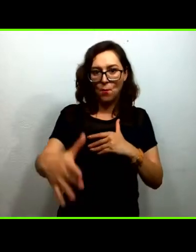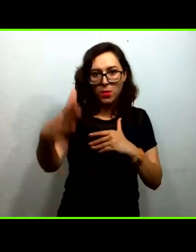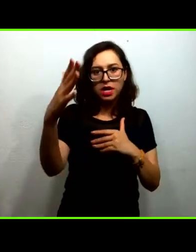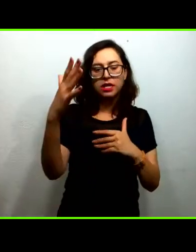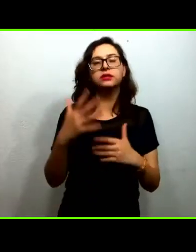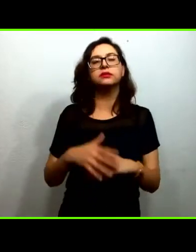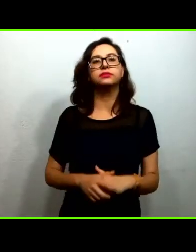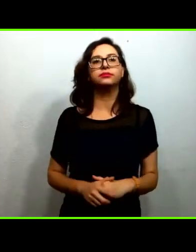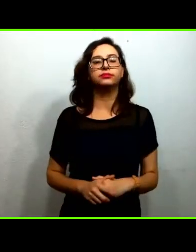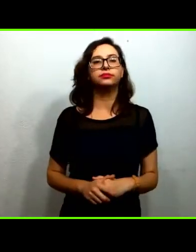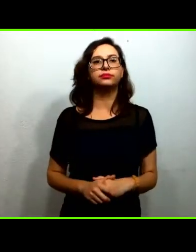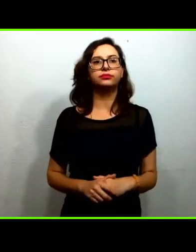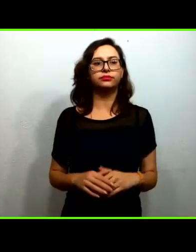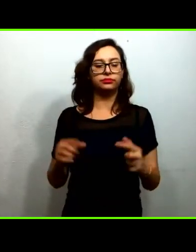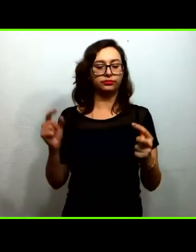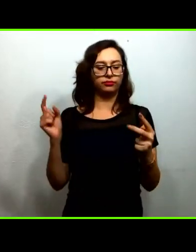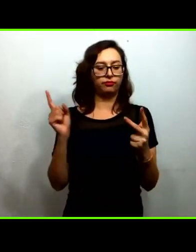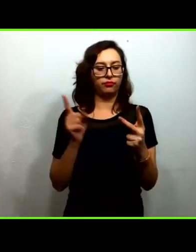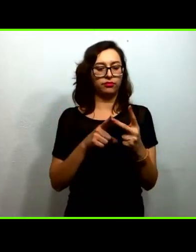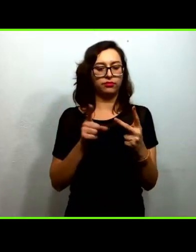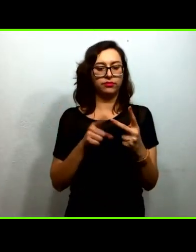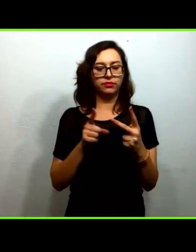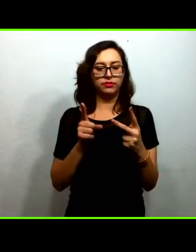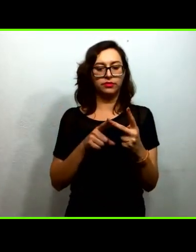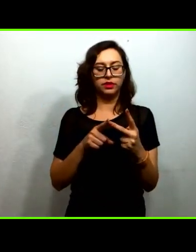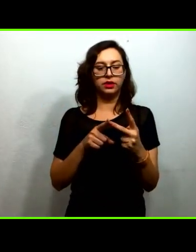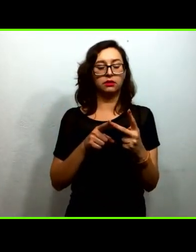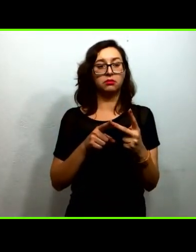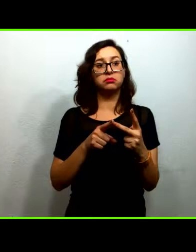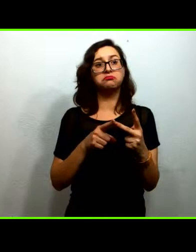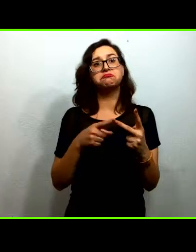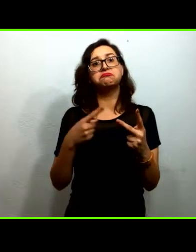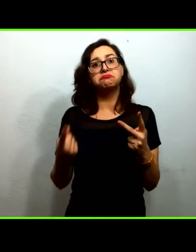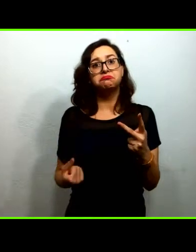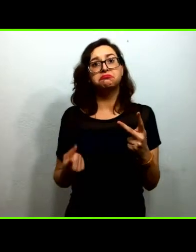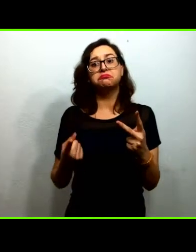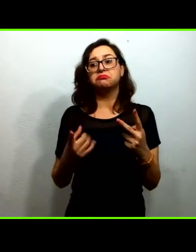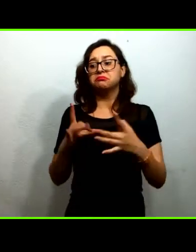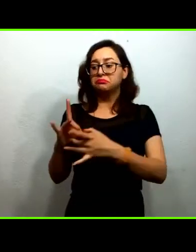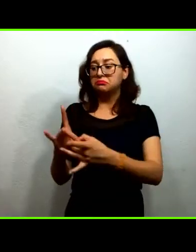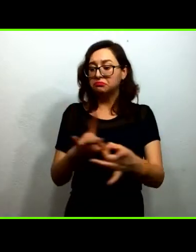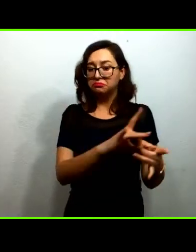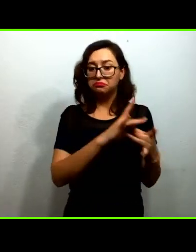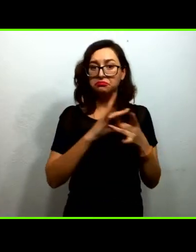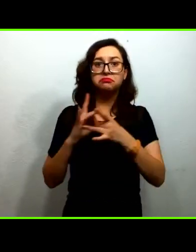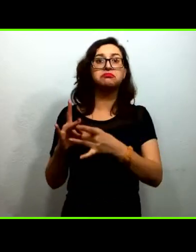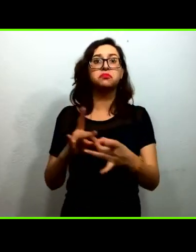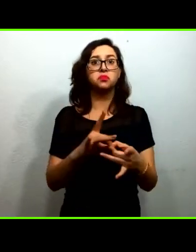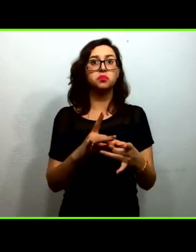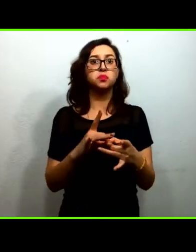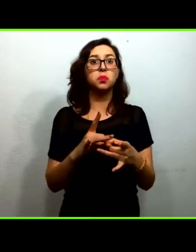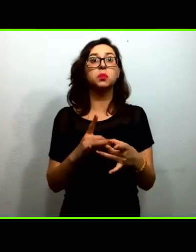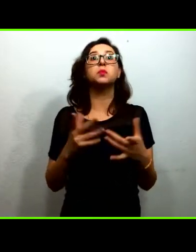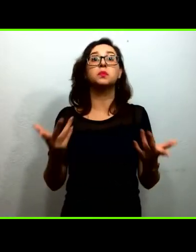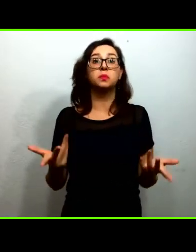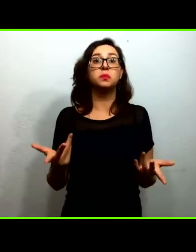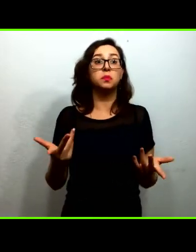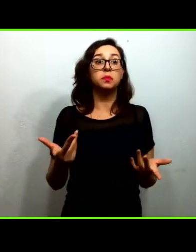la otra cosa que diría es que las alianzas tienen sentido si llegan a la escuela